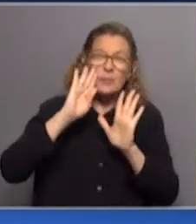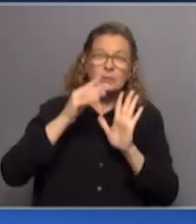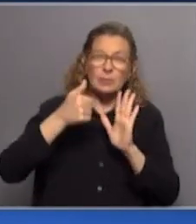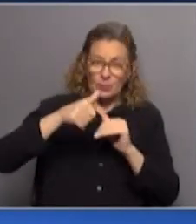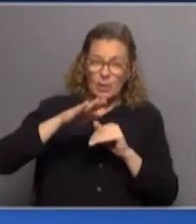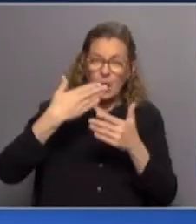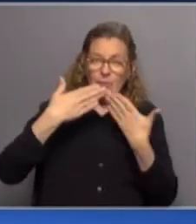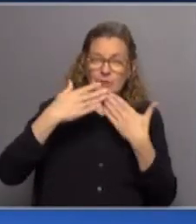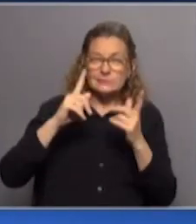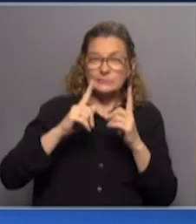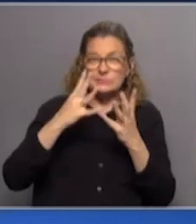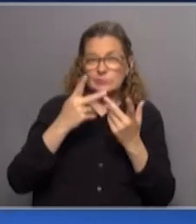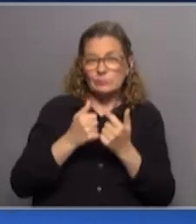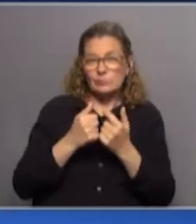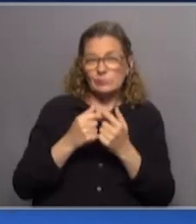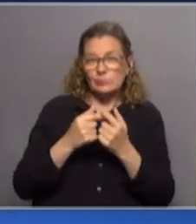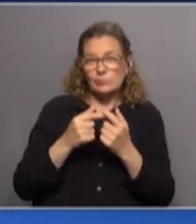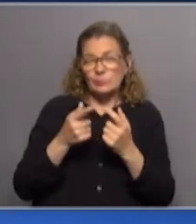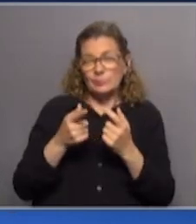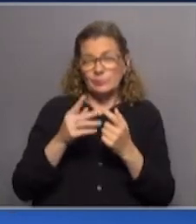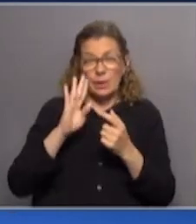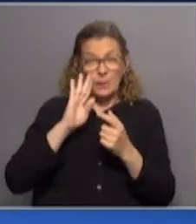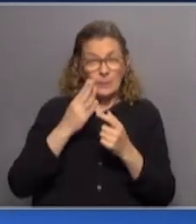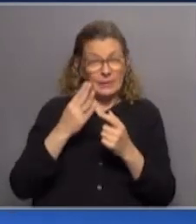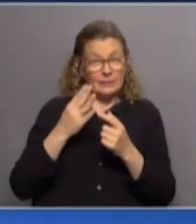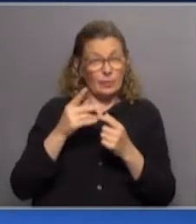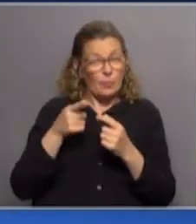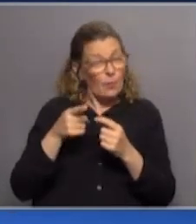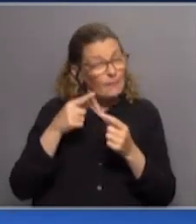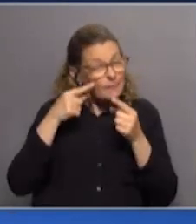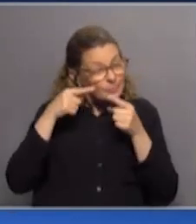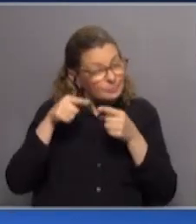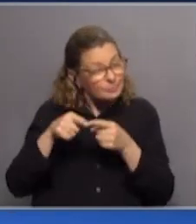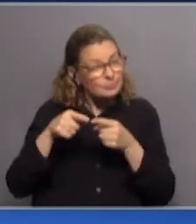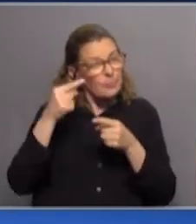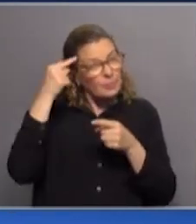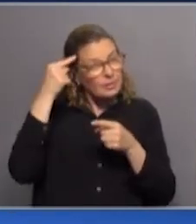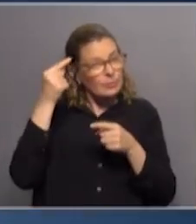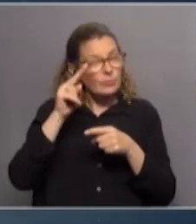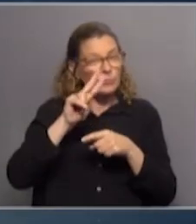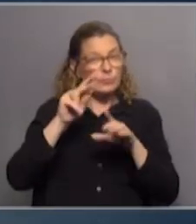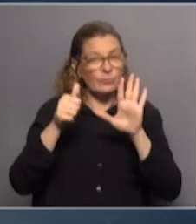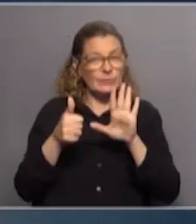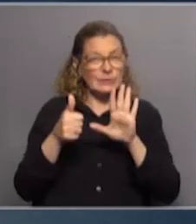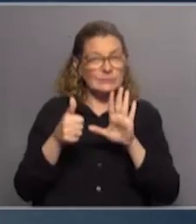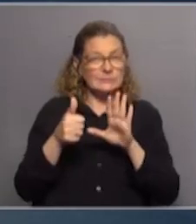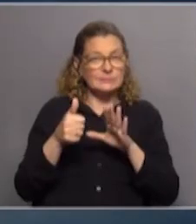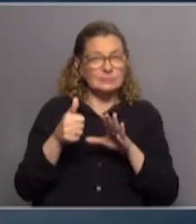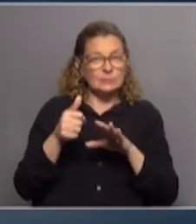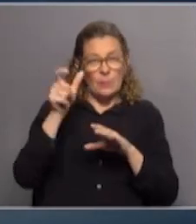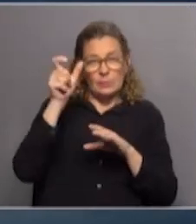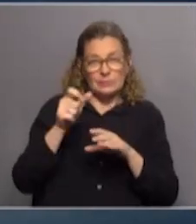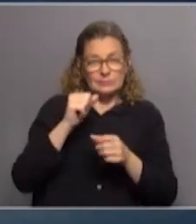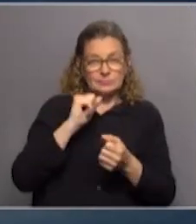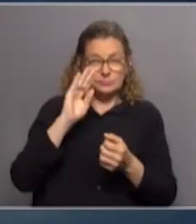adelante, de alguna manera con algunas cuestiones que parecen estar intencionadas, son 26 represores que La